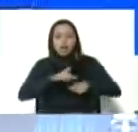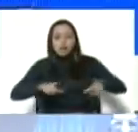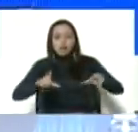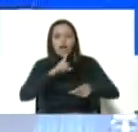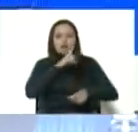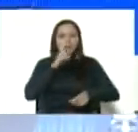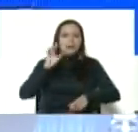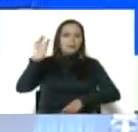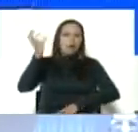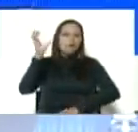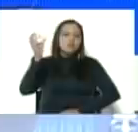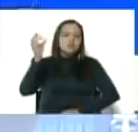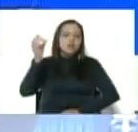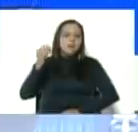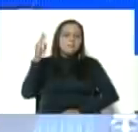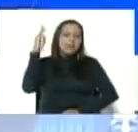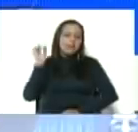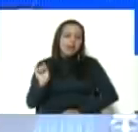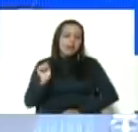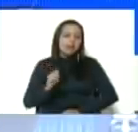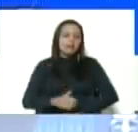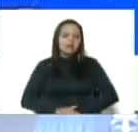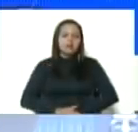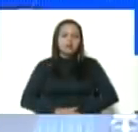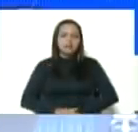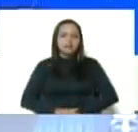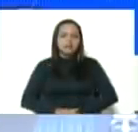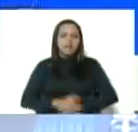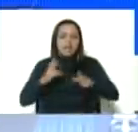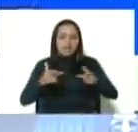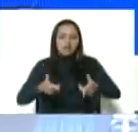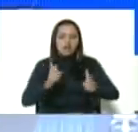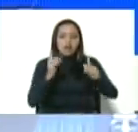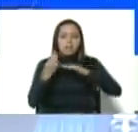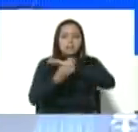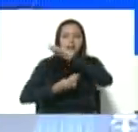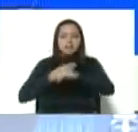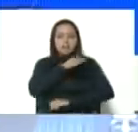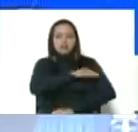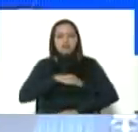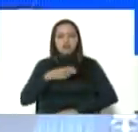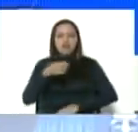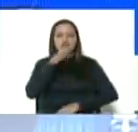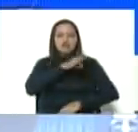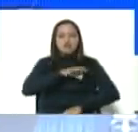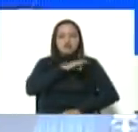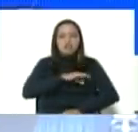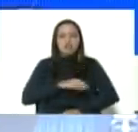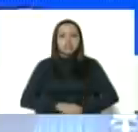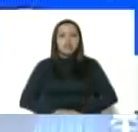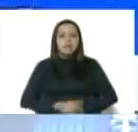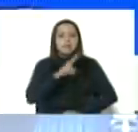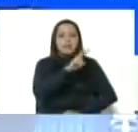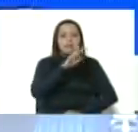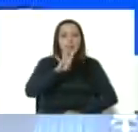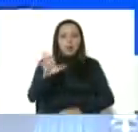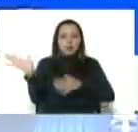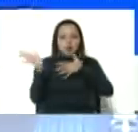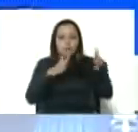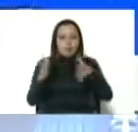en Petare, municipio Sucre, en la inauguración de la base de misiones socialistas 24 de marzo.